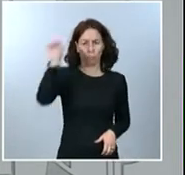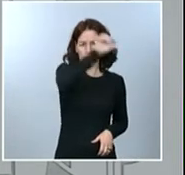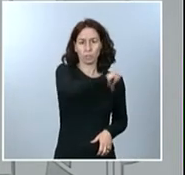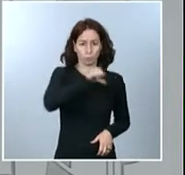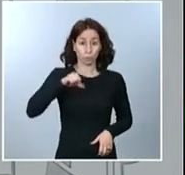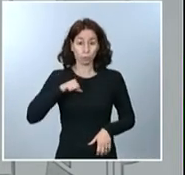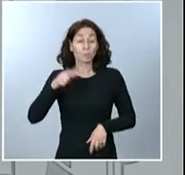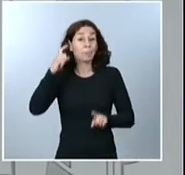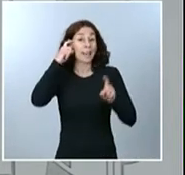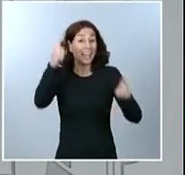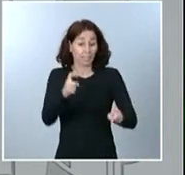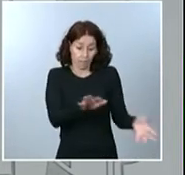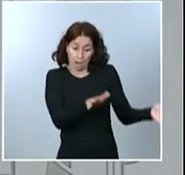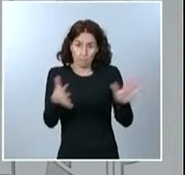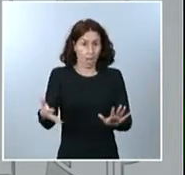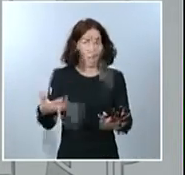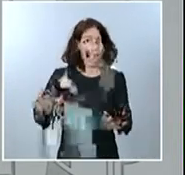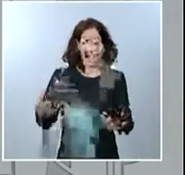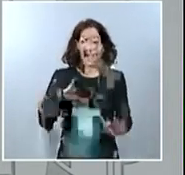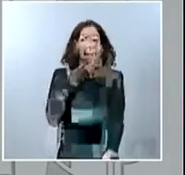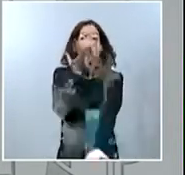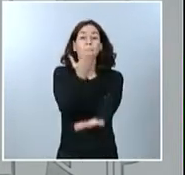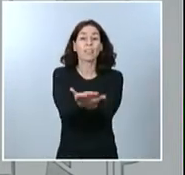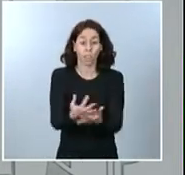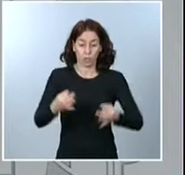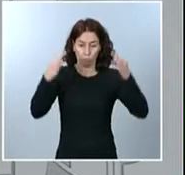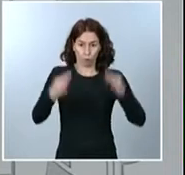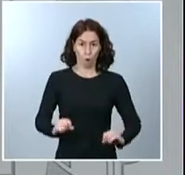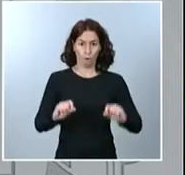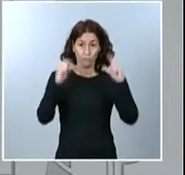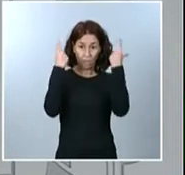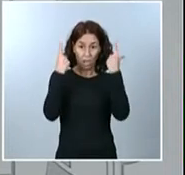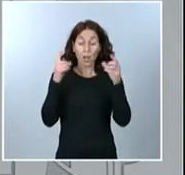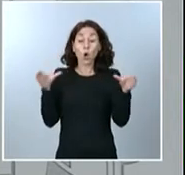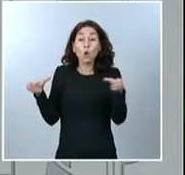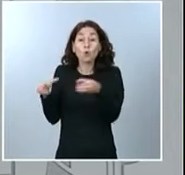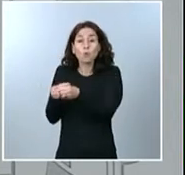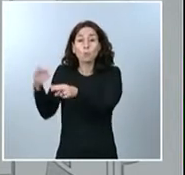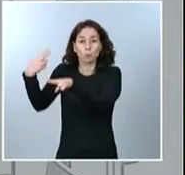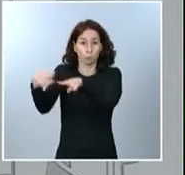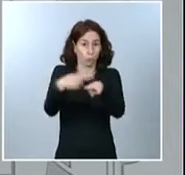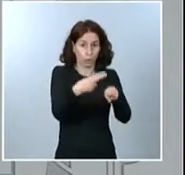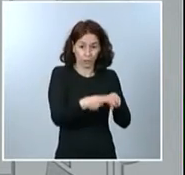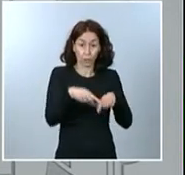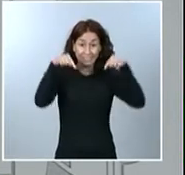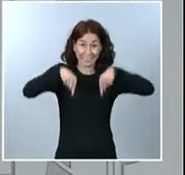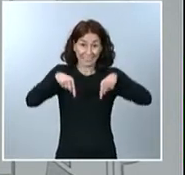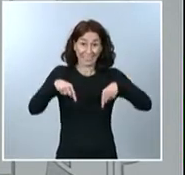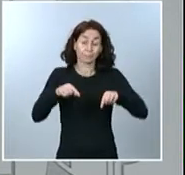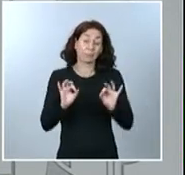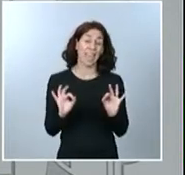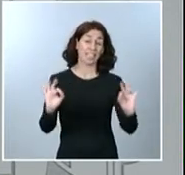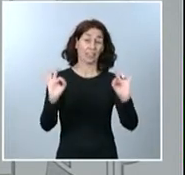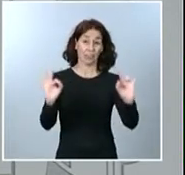en vigor, solicito formalmente a todos los grupos parlamentarios que esta excepcional medida cuente